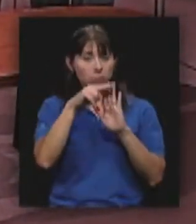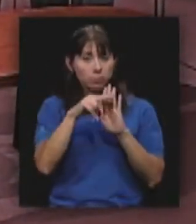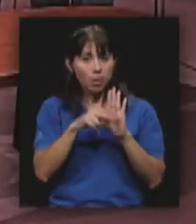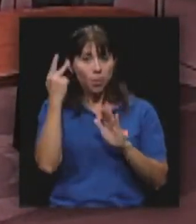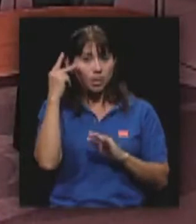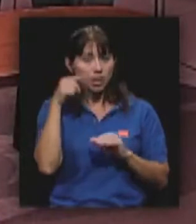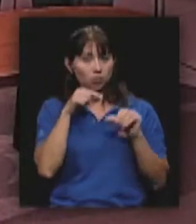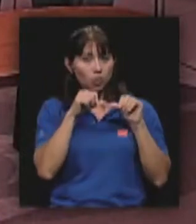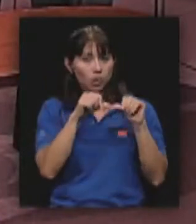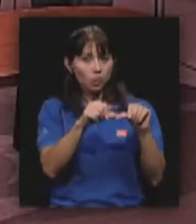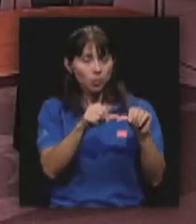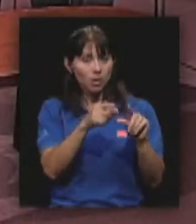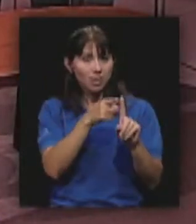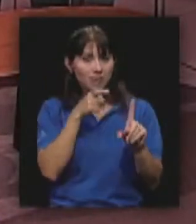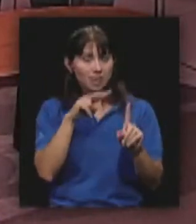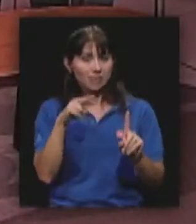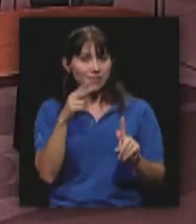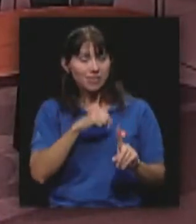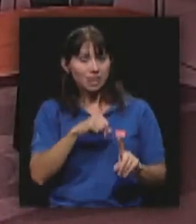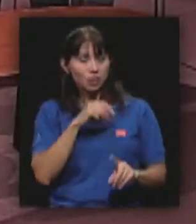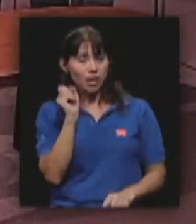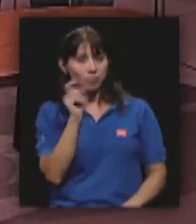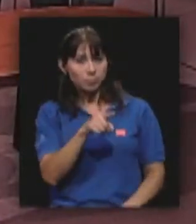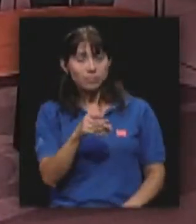continúe desde esa Vicerrectoría? Por supuesto.